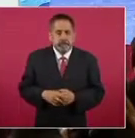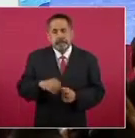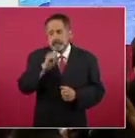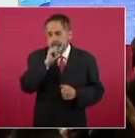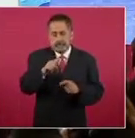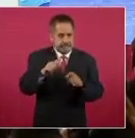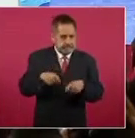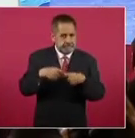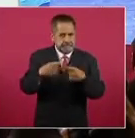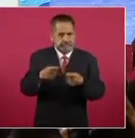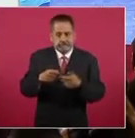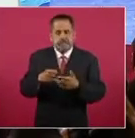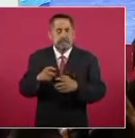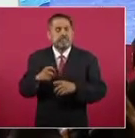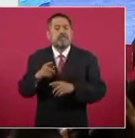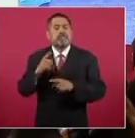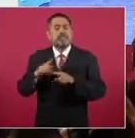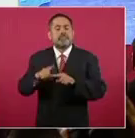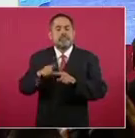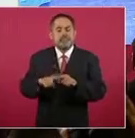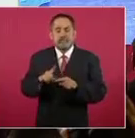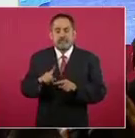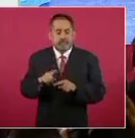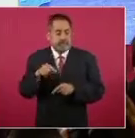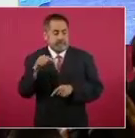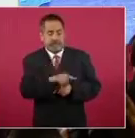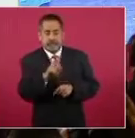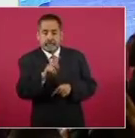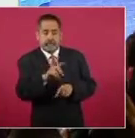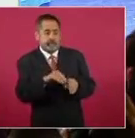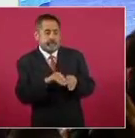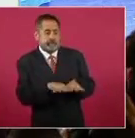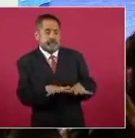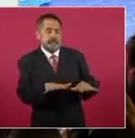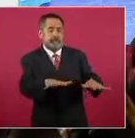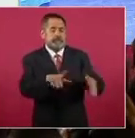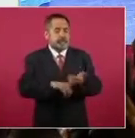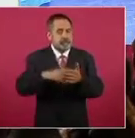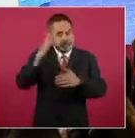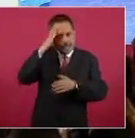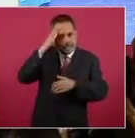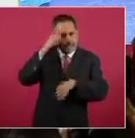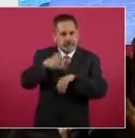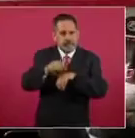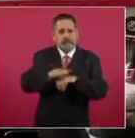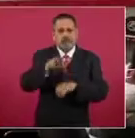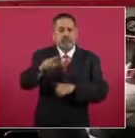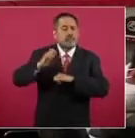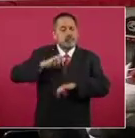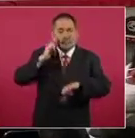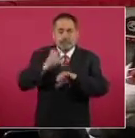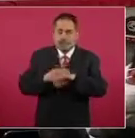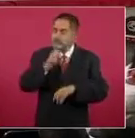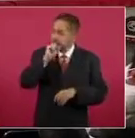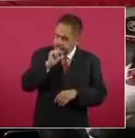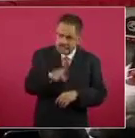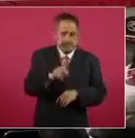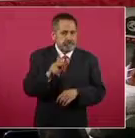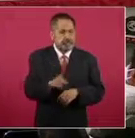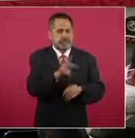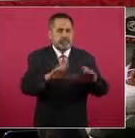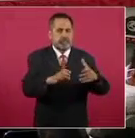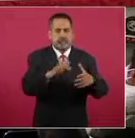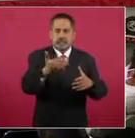construcción del distrito de Riego número 18, cuyo titular es el pueblo yaqui y será